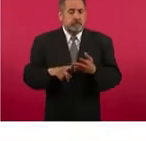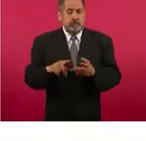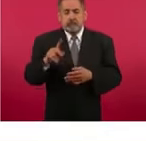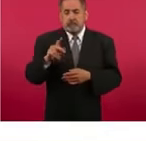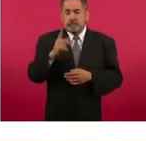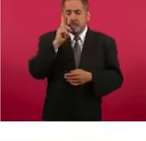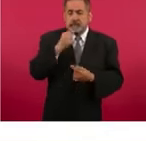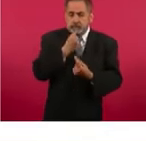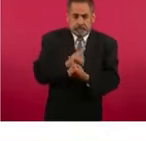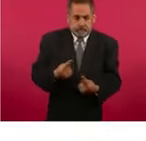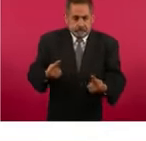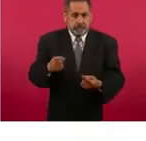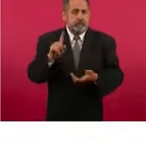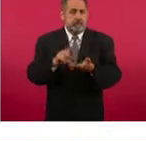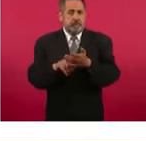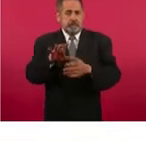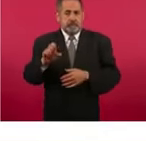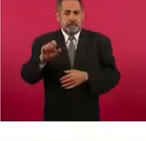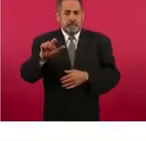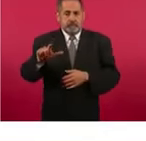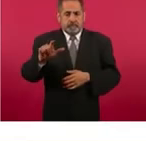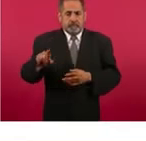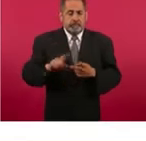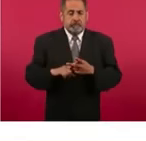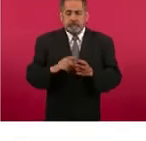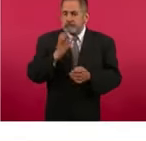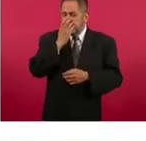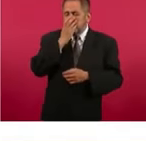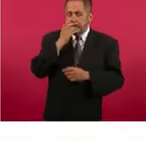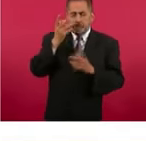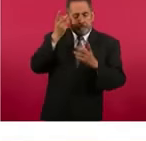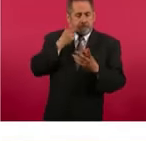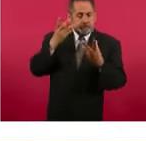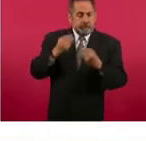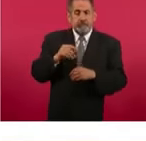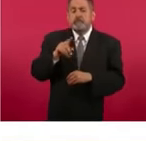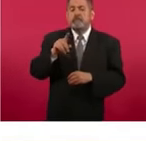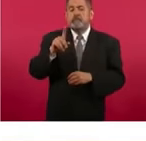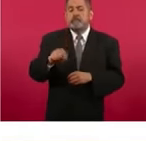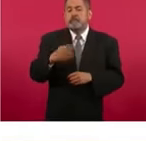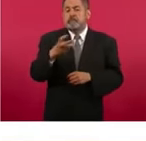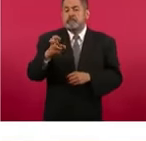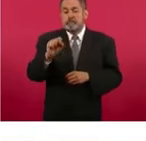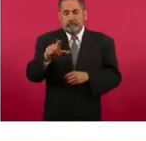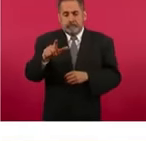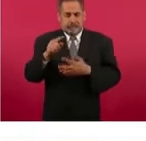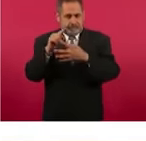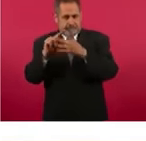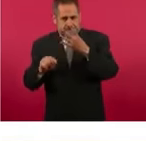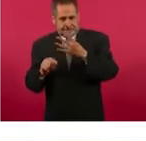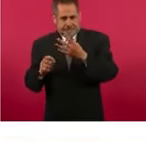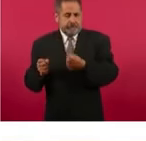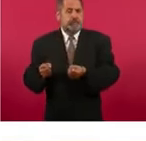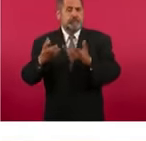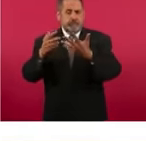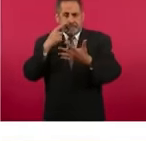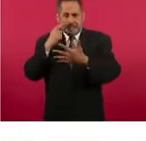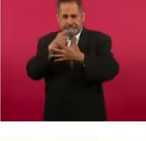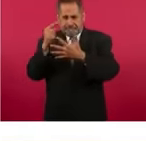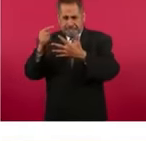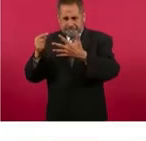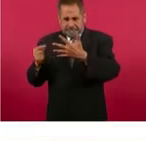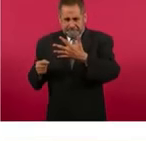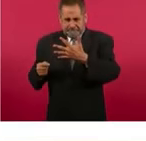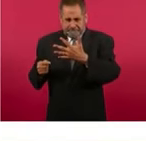pediatría también con mil 517, anestesiología mil 367. Justamente